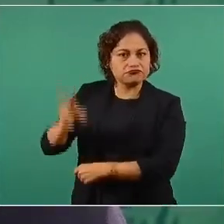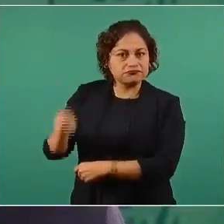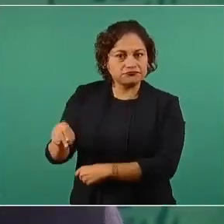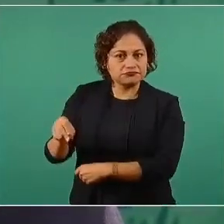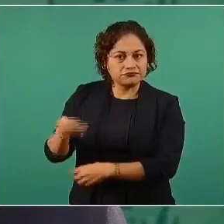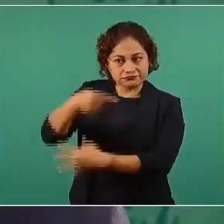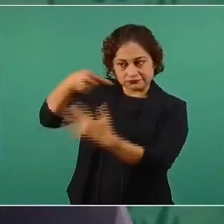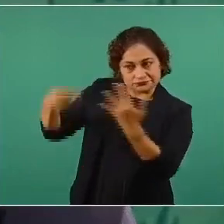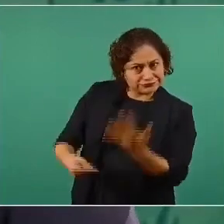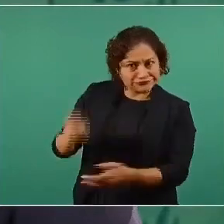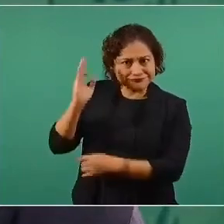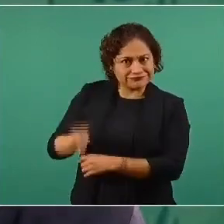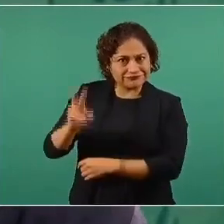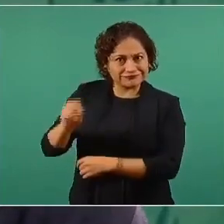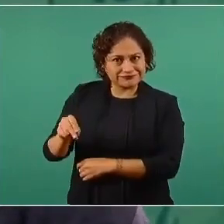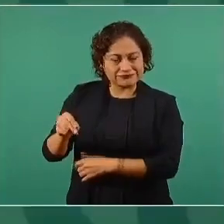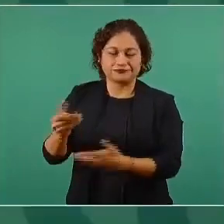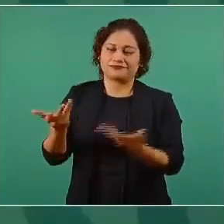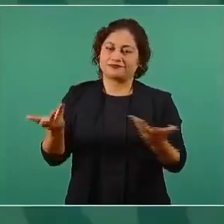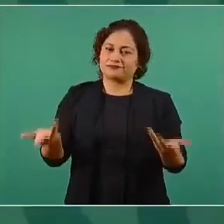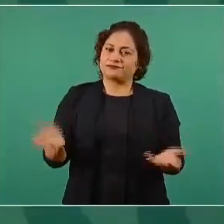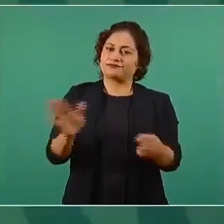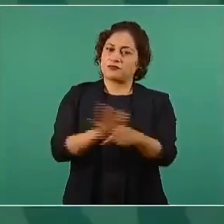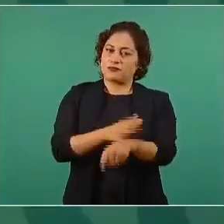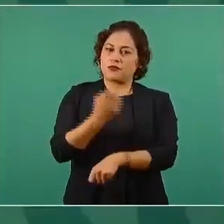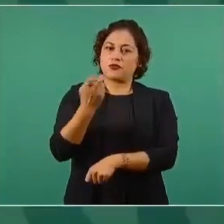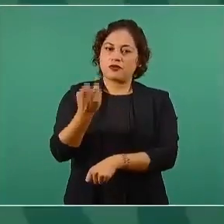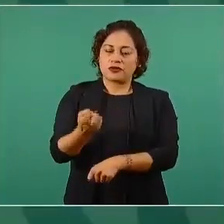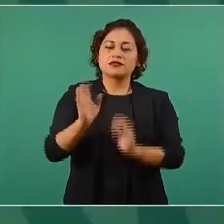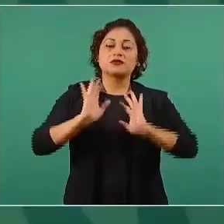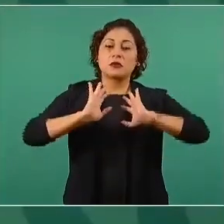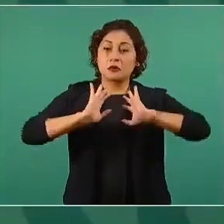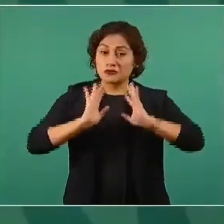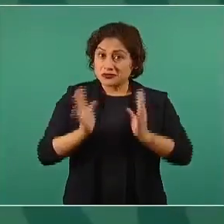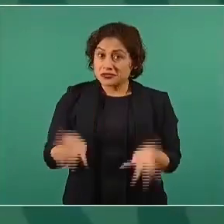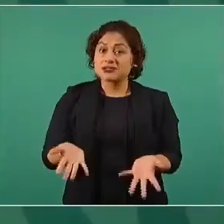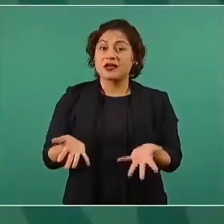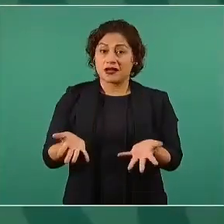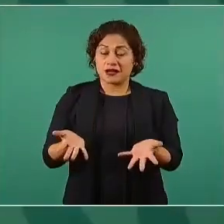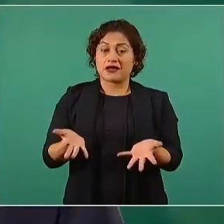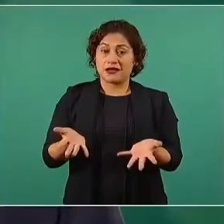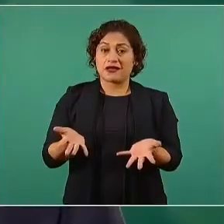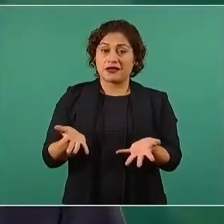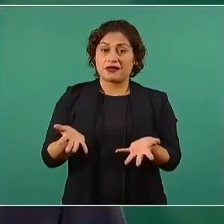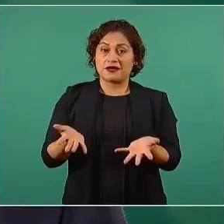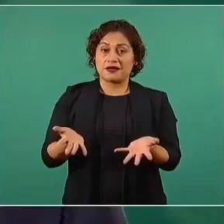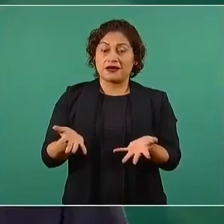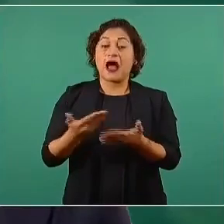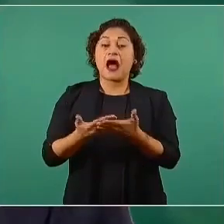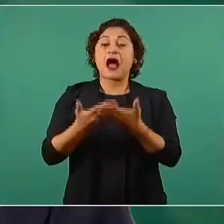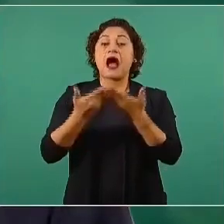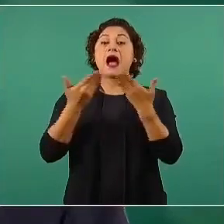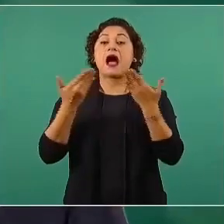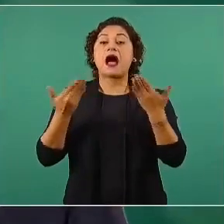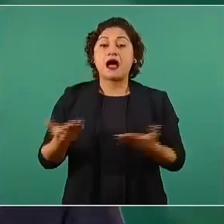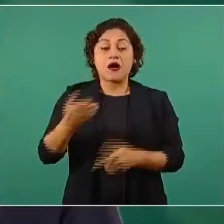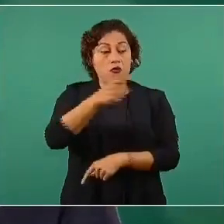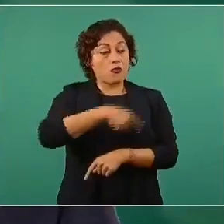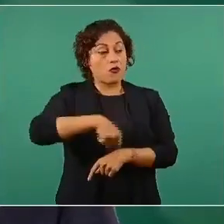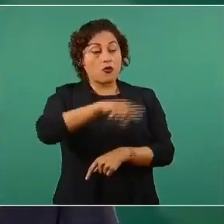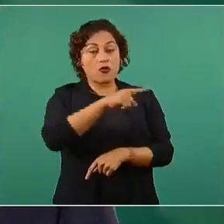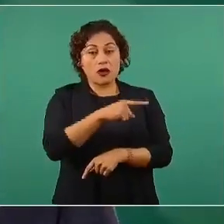Entonces, ya daban por hecho